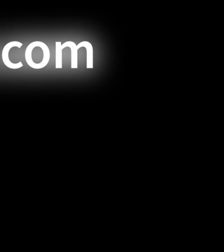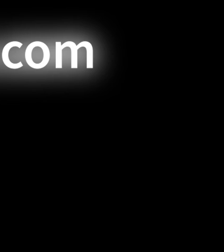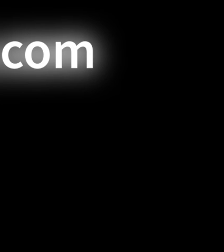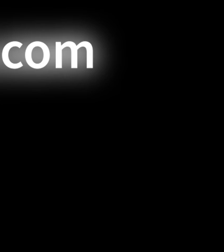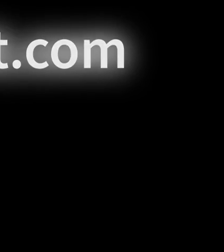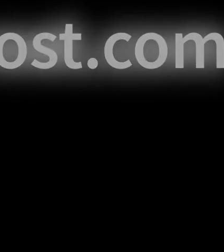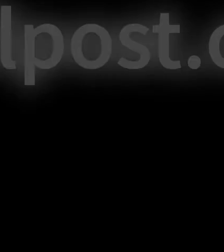Gracias. Gracias. Gracias. Gracias.